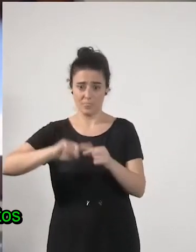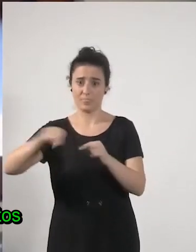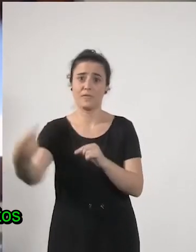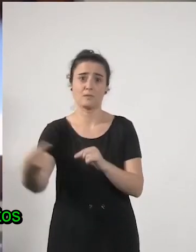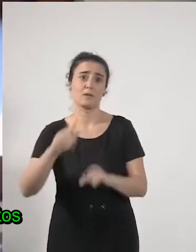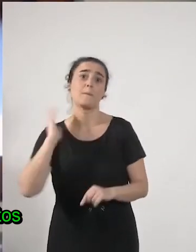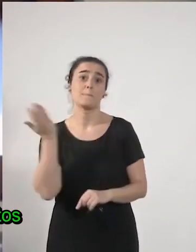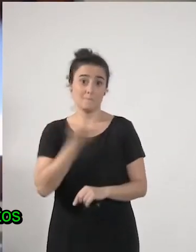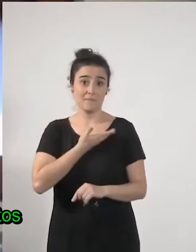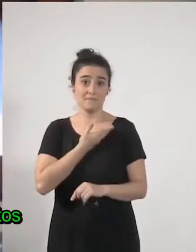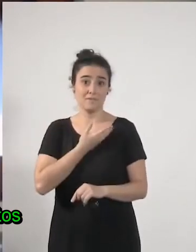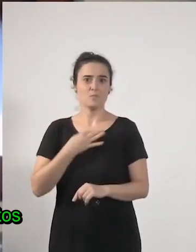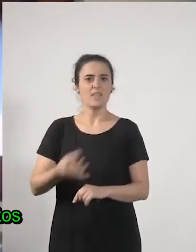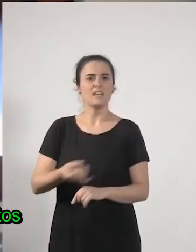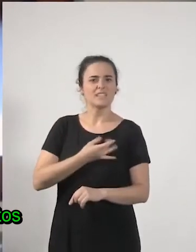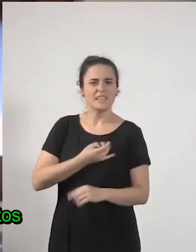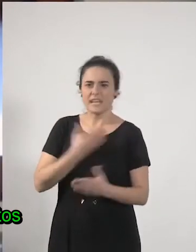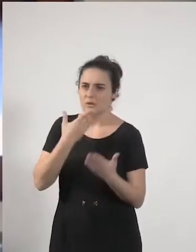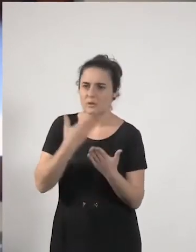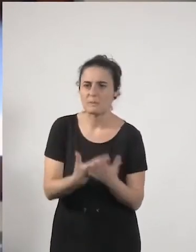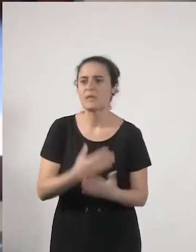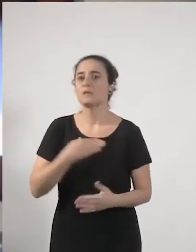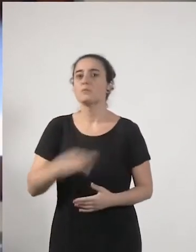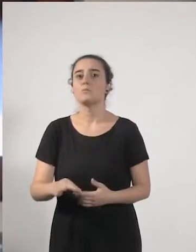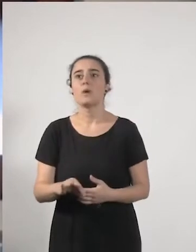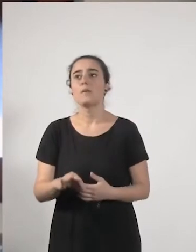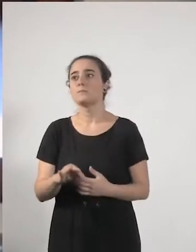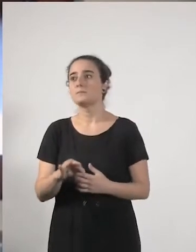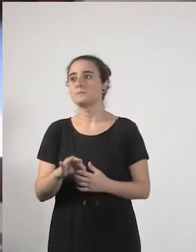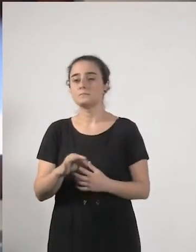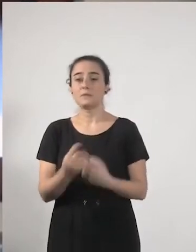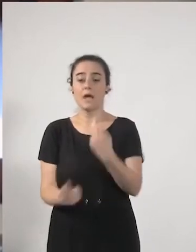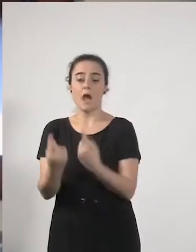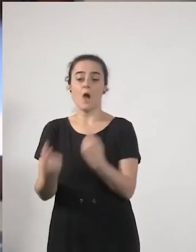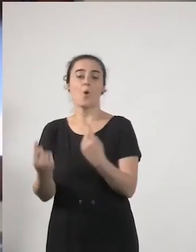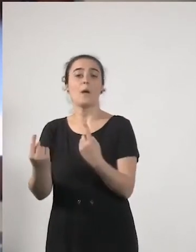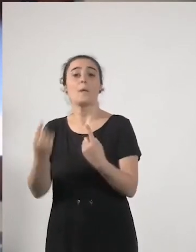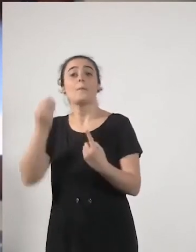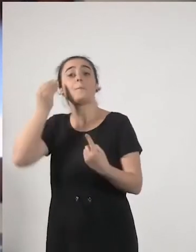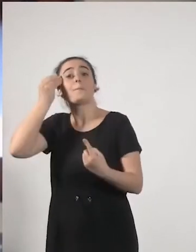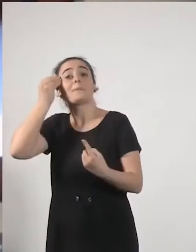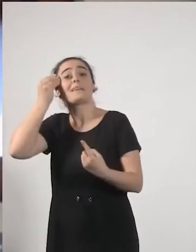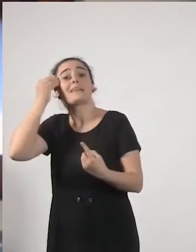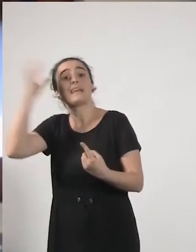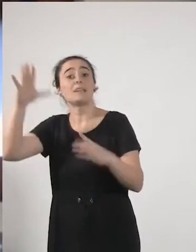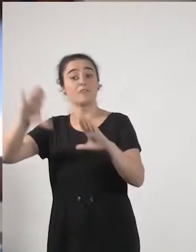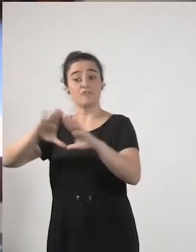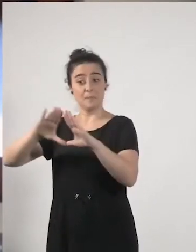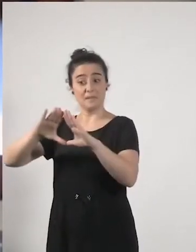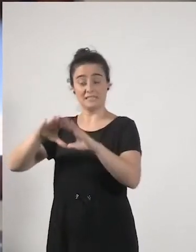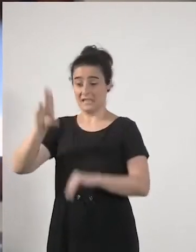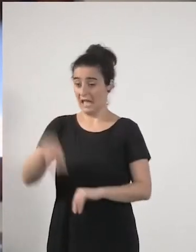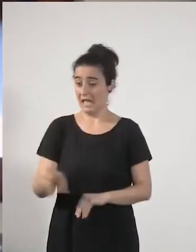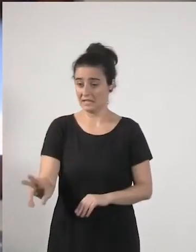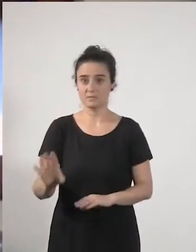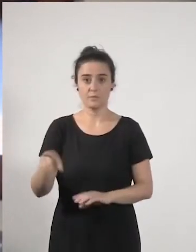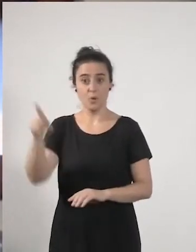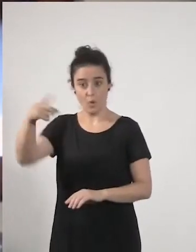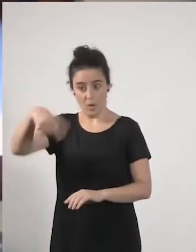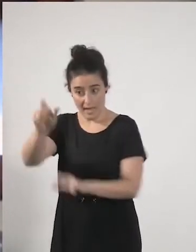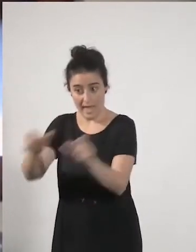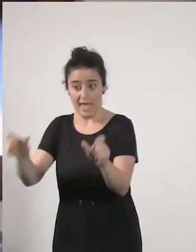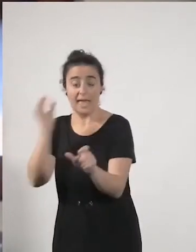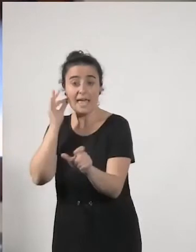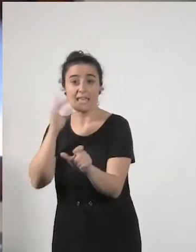los sindicatos y por mucho que lo pidan algunas que creen que es una reivindicación feminista y ellas serán feministas y lo